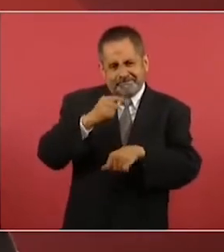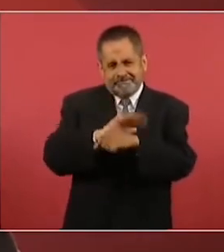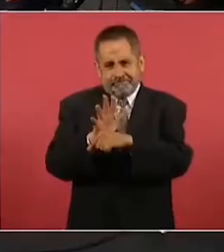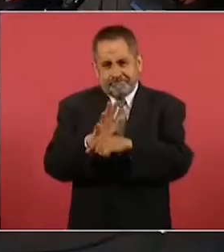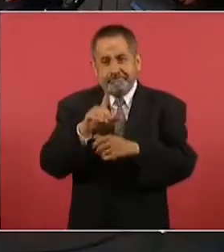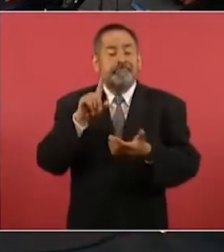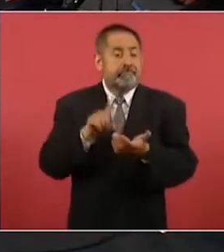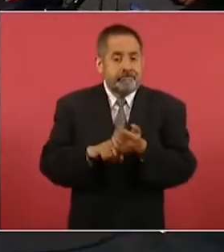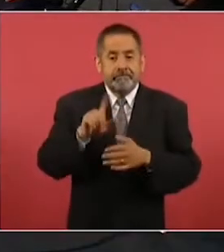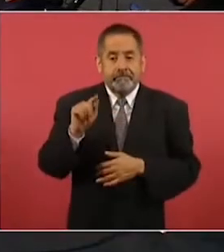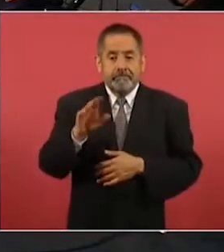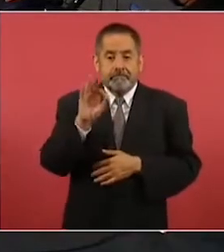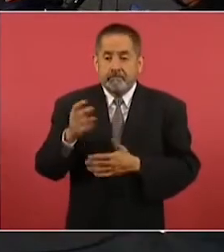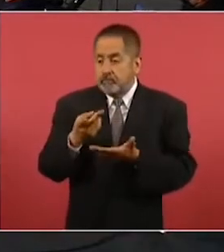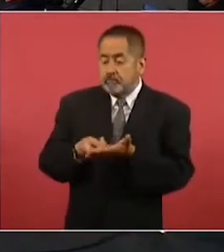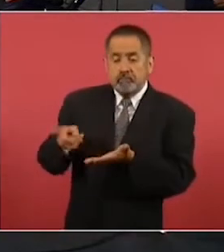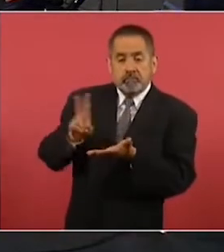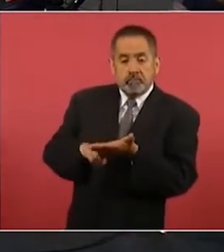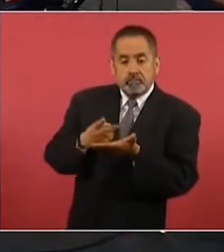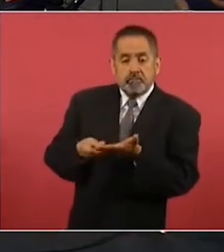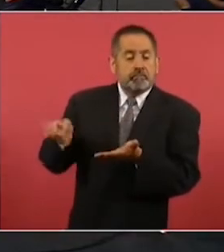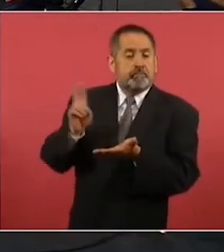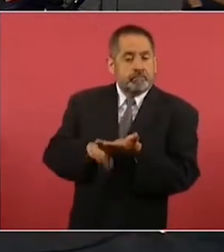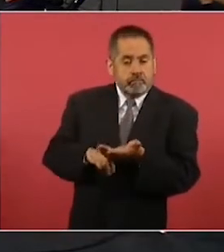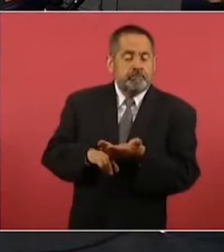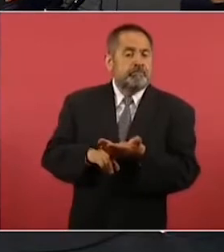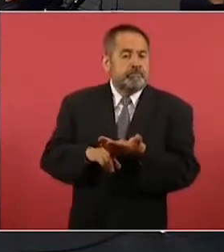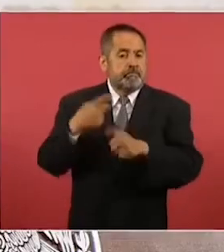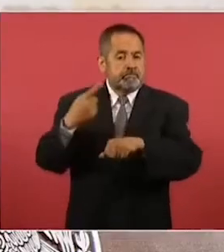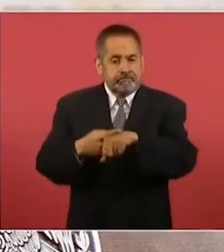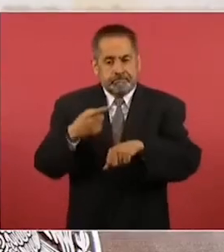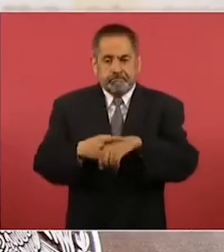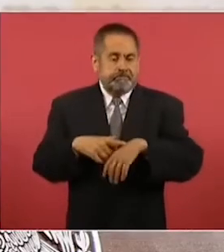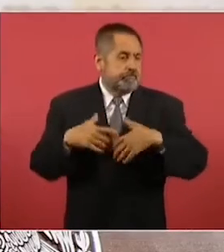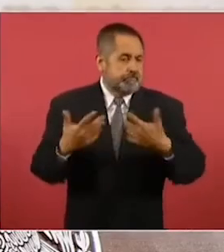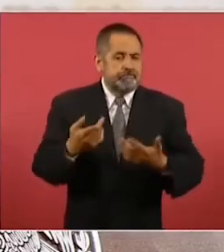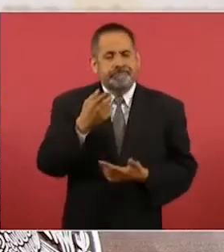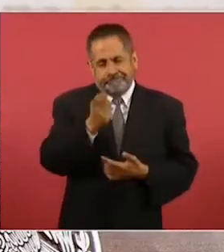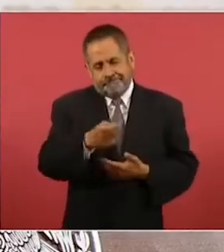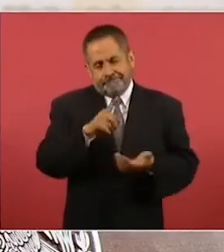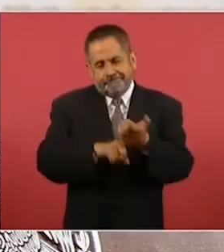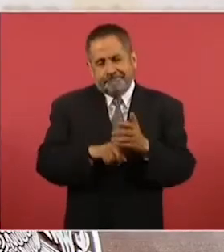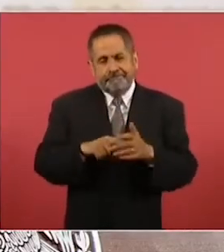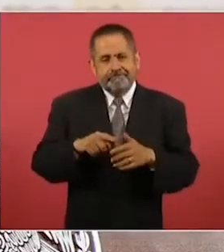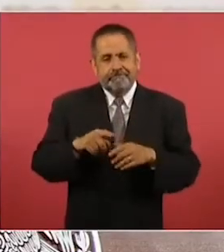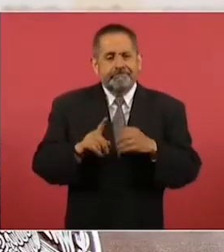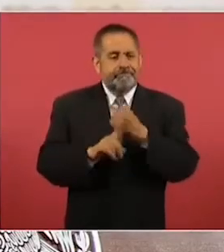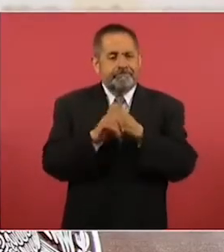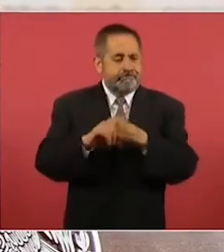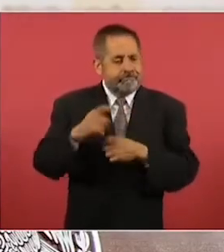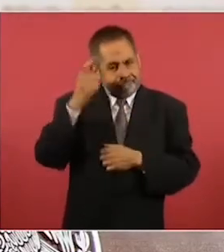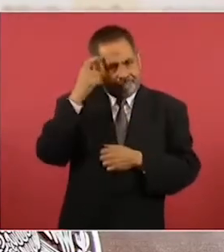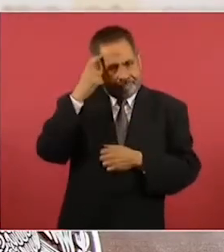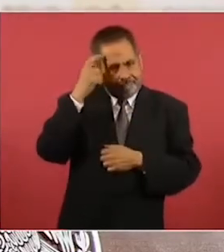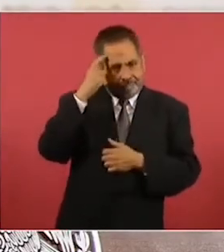ciento tenían otras comorbilidades y parte de esas comorbilidades eran precisamente su afección de la salud mental,